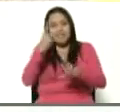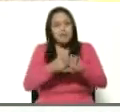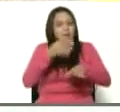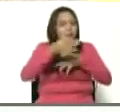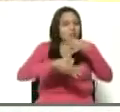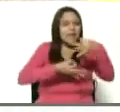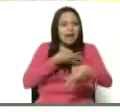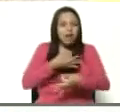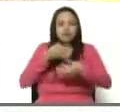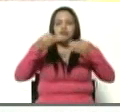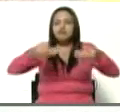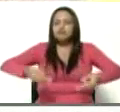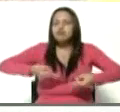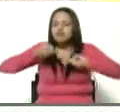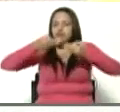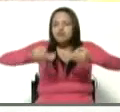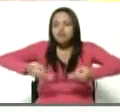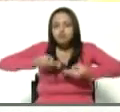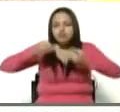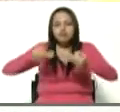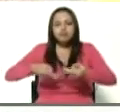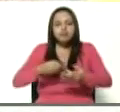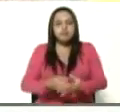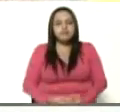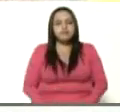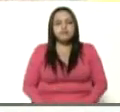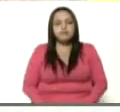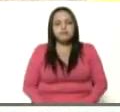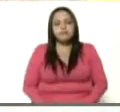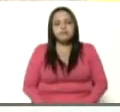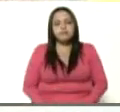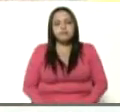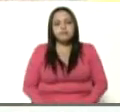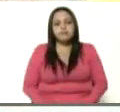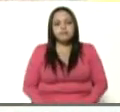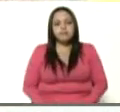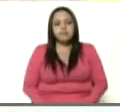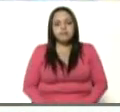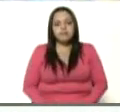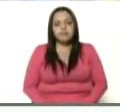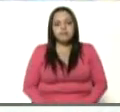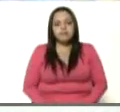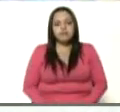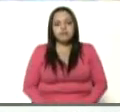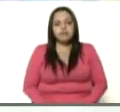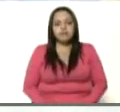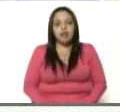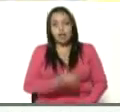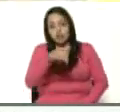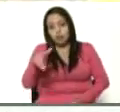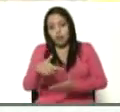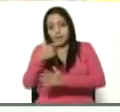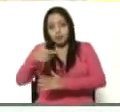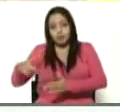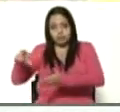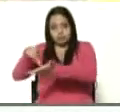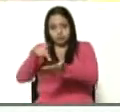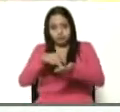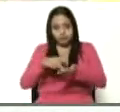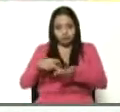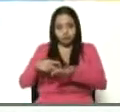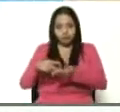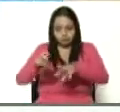Querido Mayor General Leal Tellería, querido Coronel de Sudcoi, Castro Soteldo, Greicy Barrio,